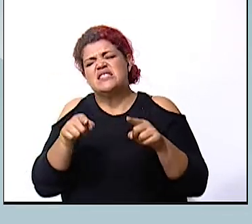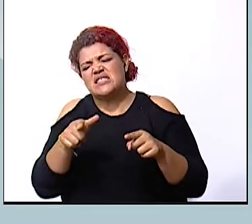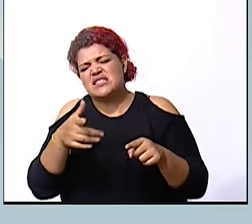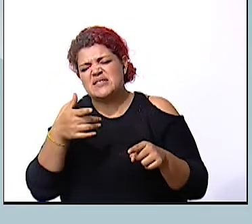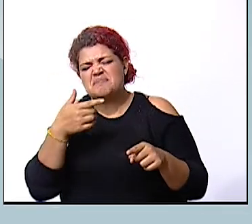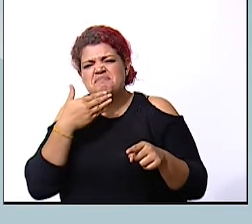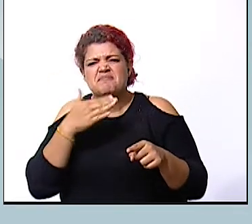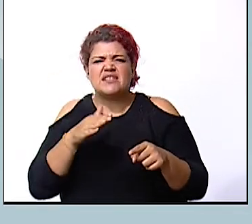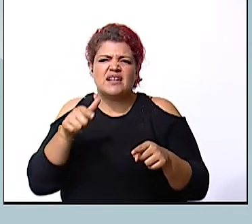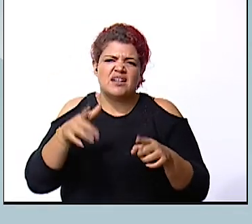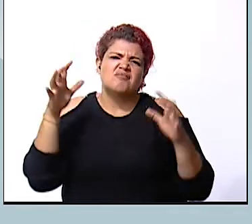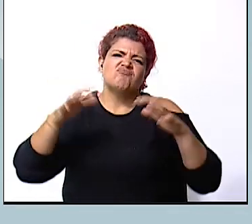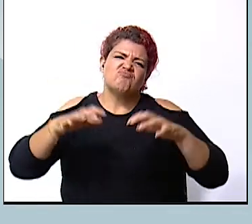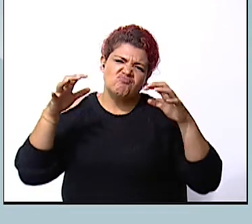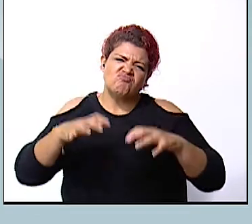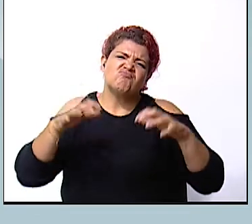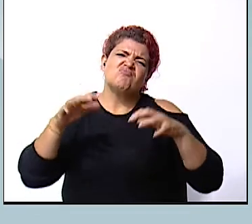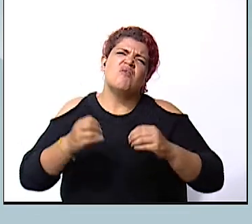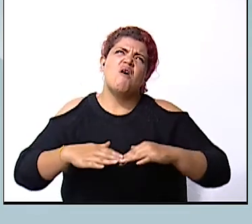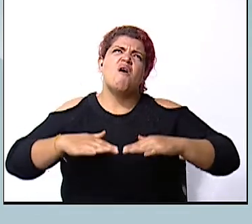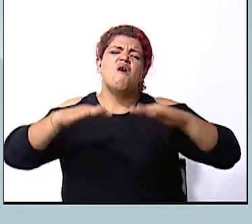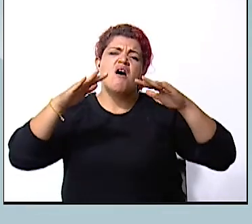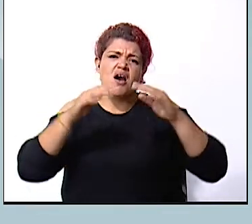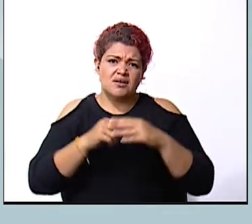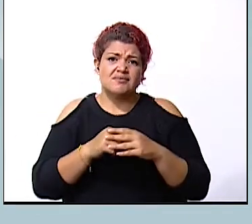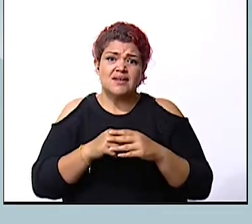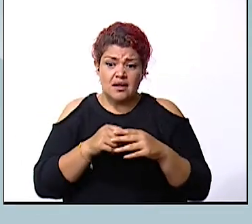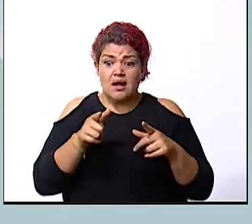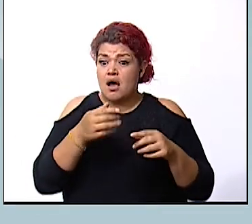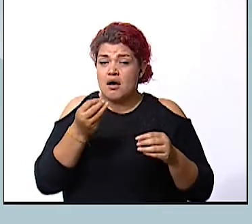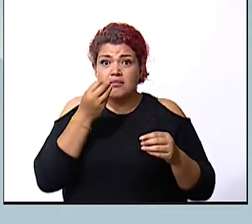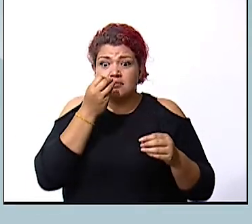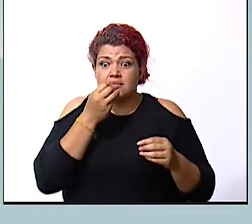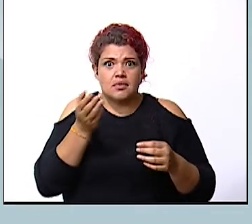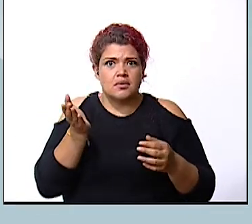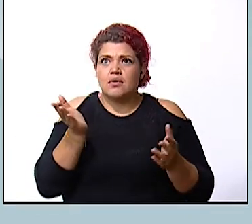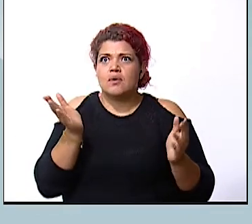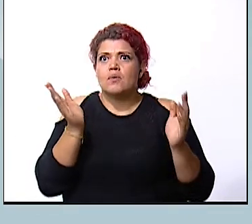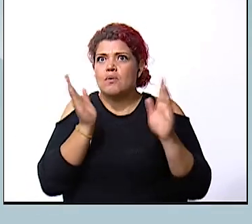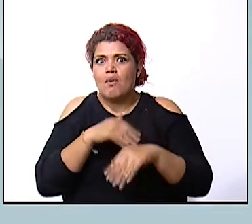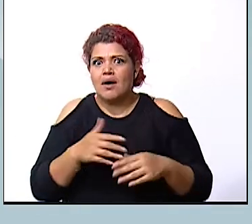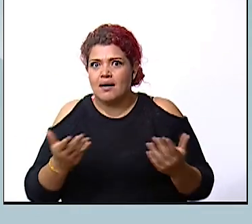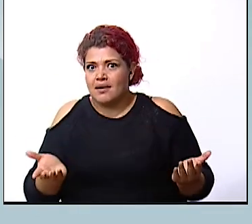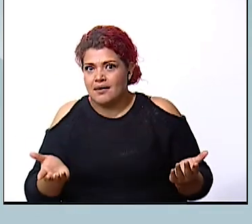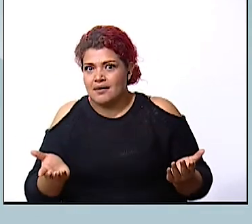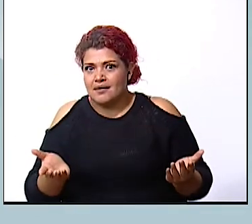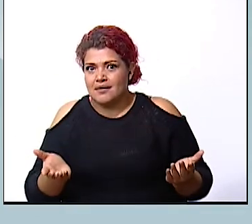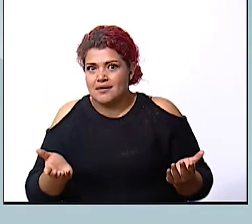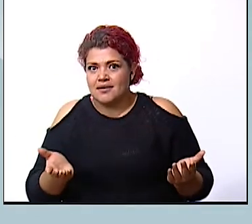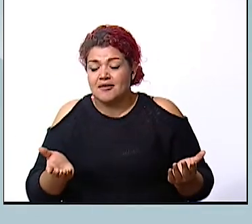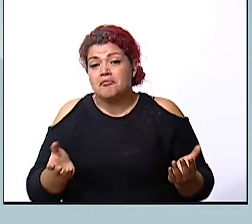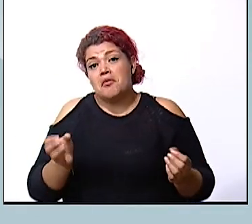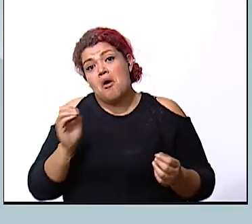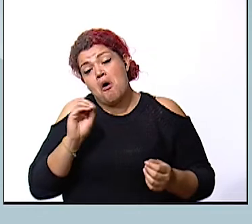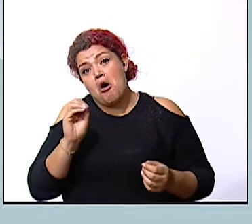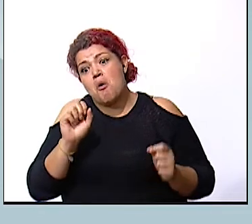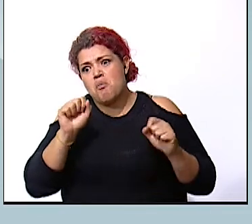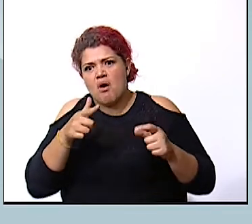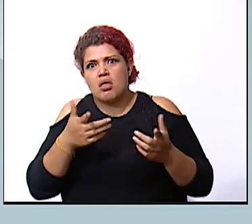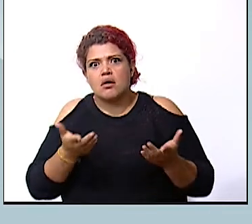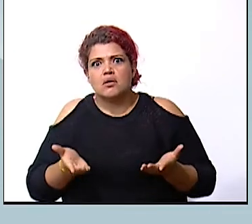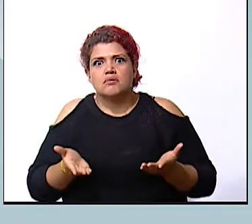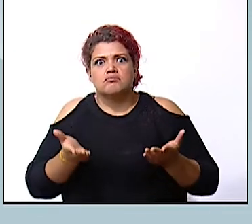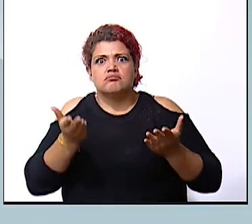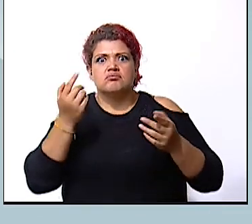fenómeno y de esta manera los alimentos no llegan a nuestros hogares o pueden elevar